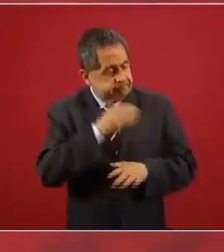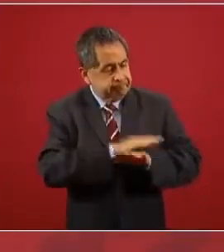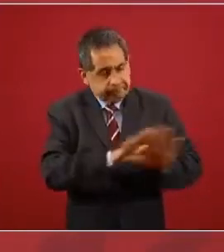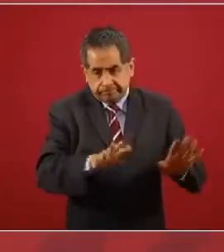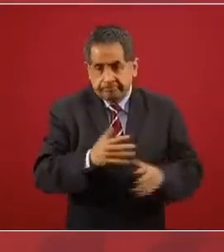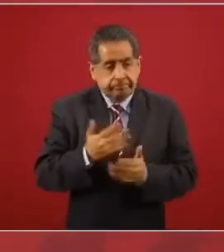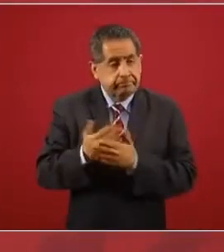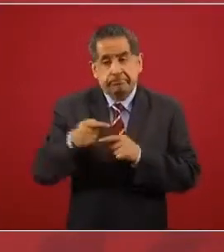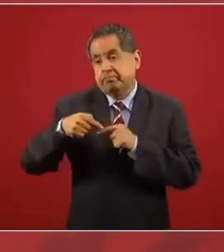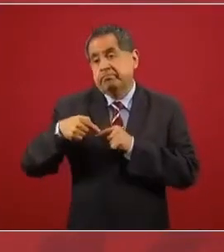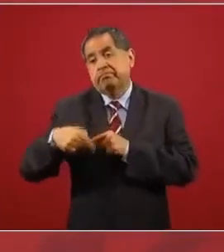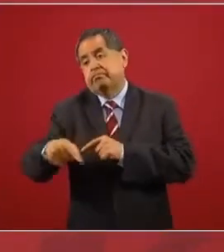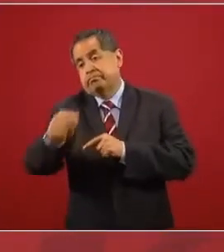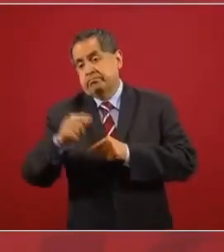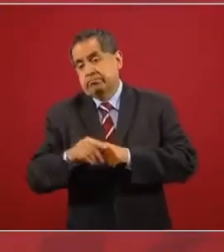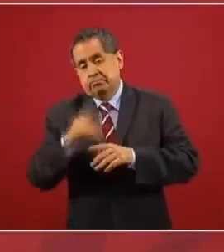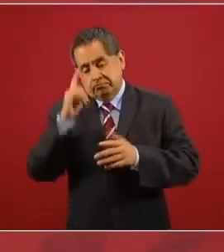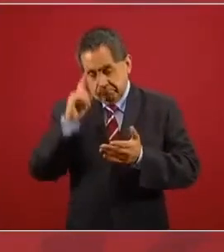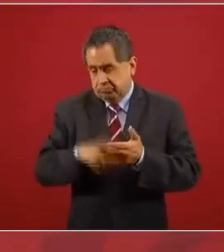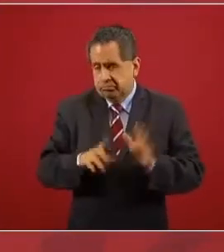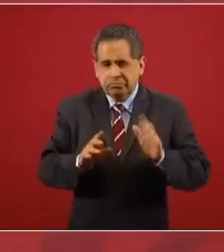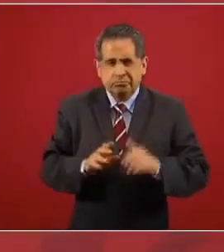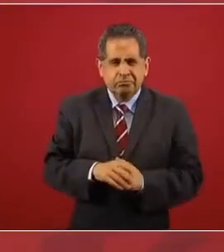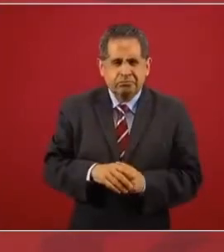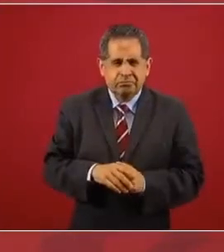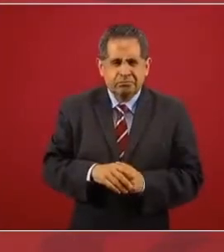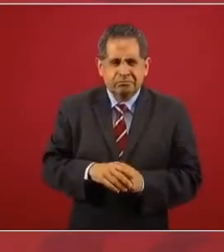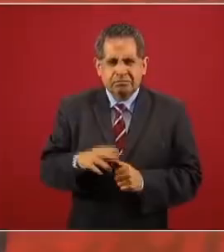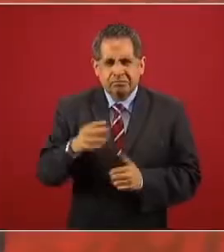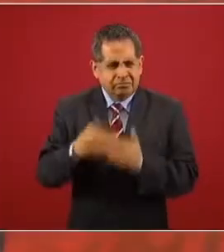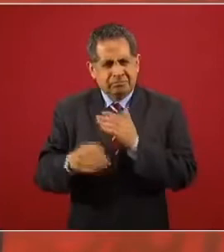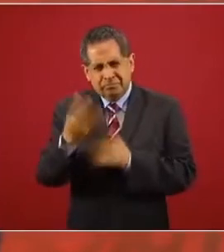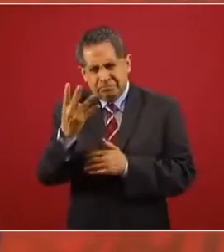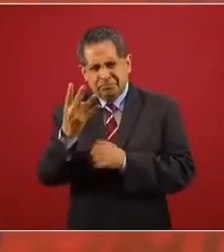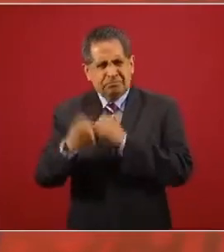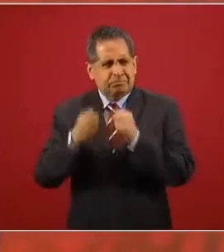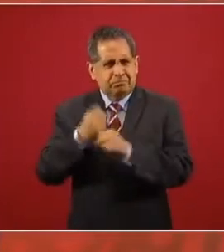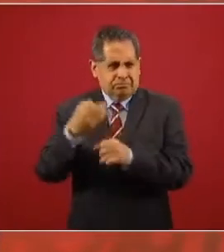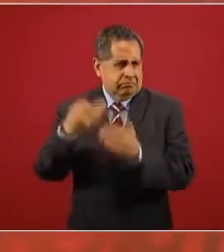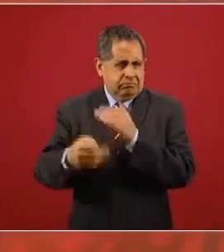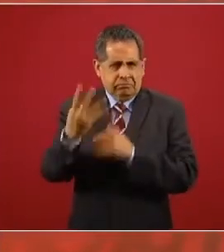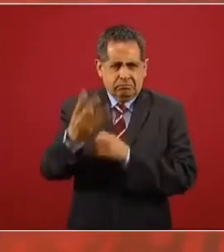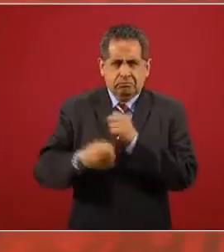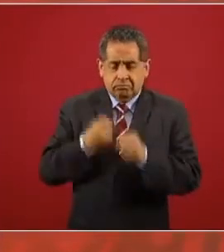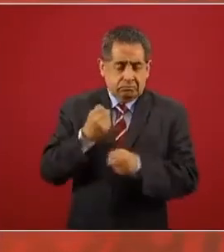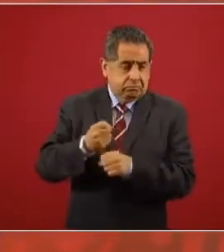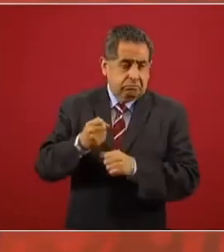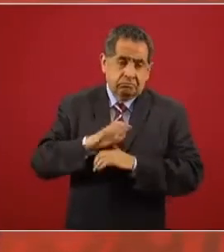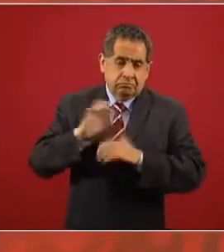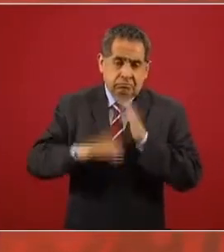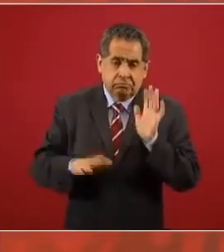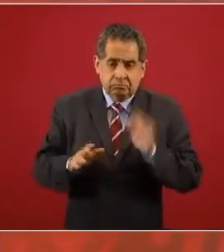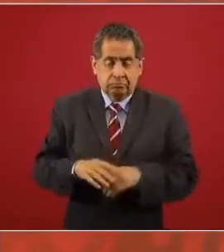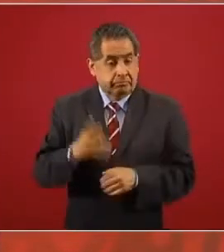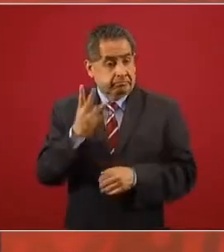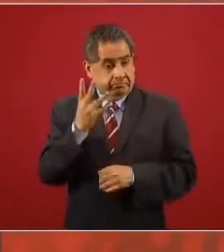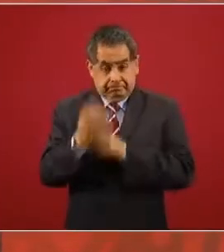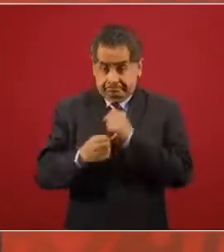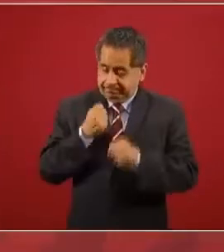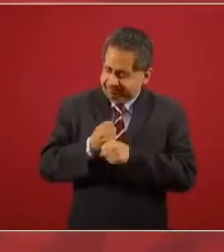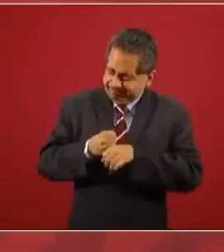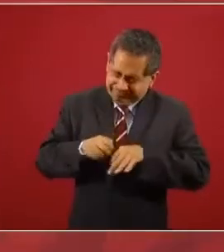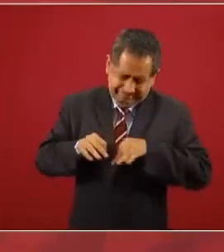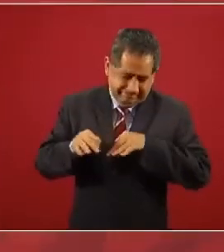creo que son cuatro años lo que me falta. Entonces, pero en estos cuatro años